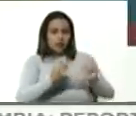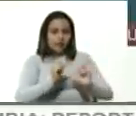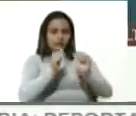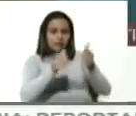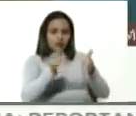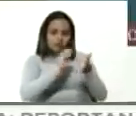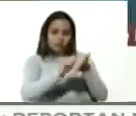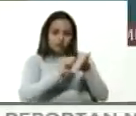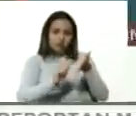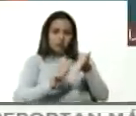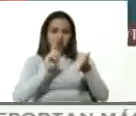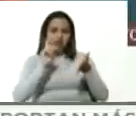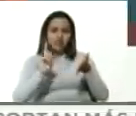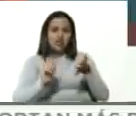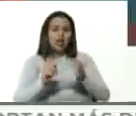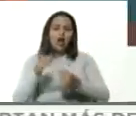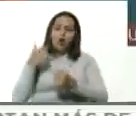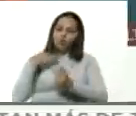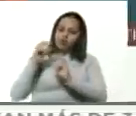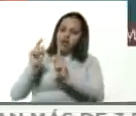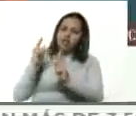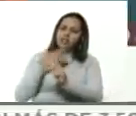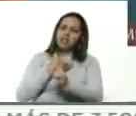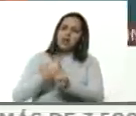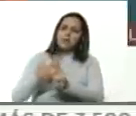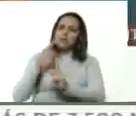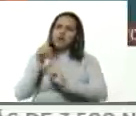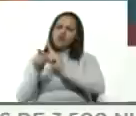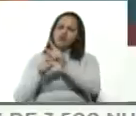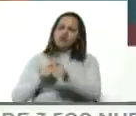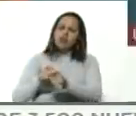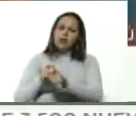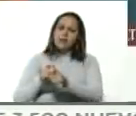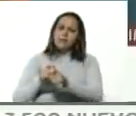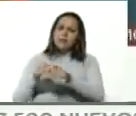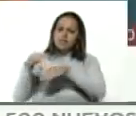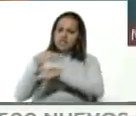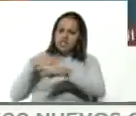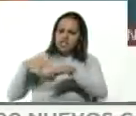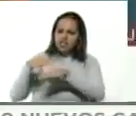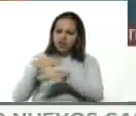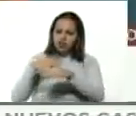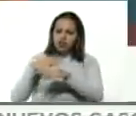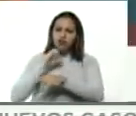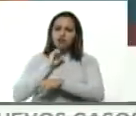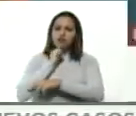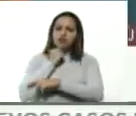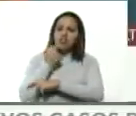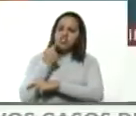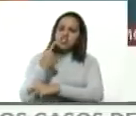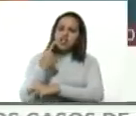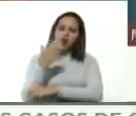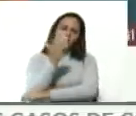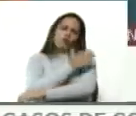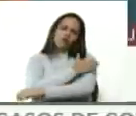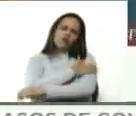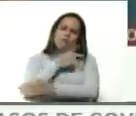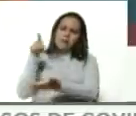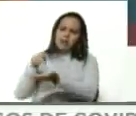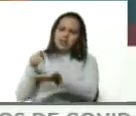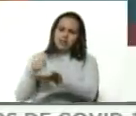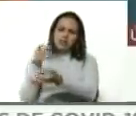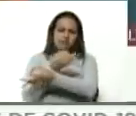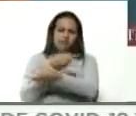luego quería también preguntarle ayer comentó al ministro Lavrov que la oposición participará plenamente